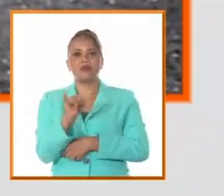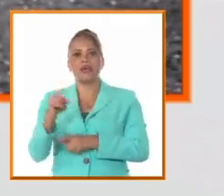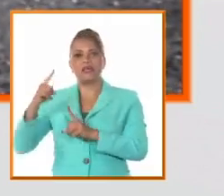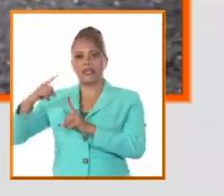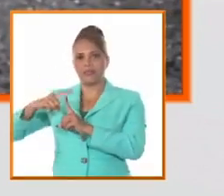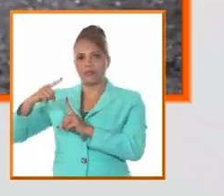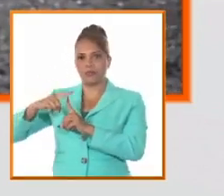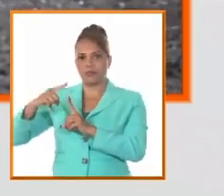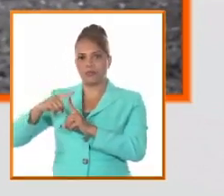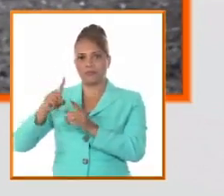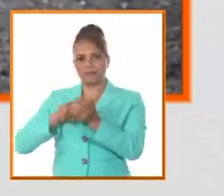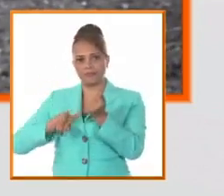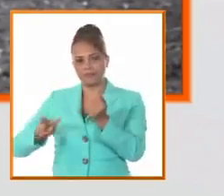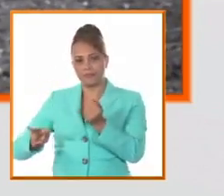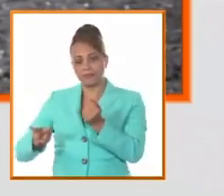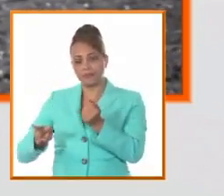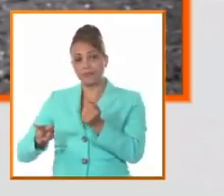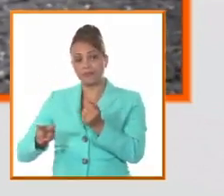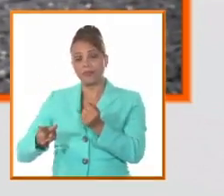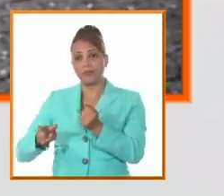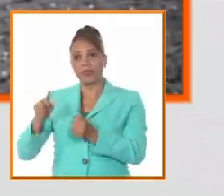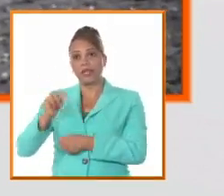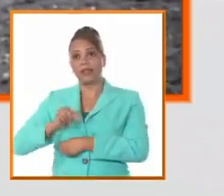tuneros y